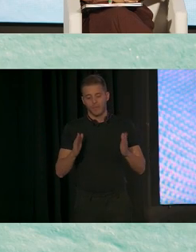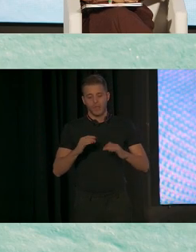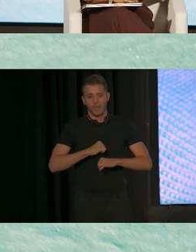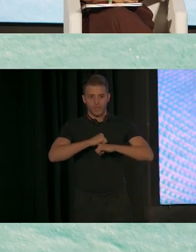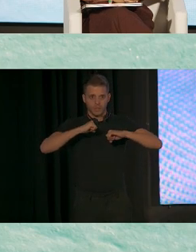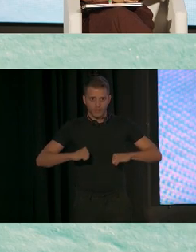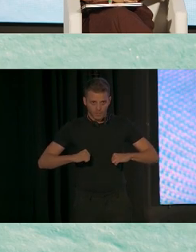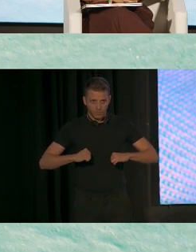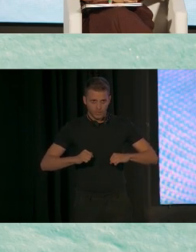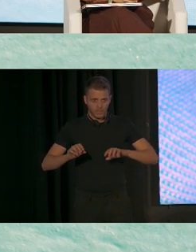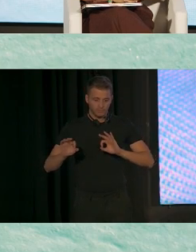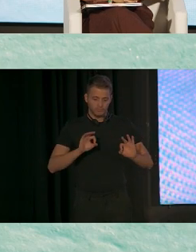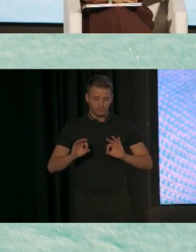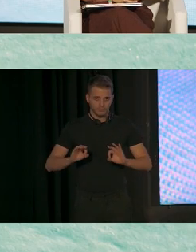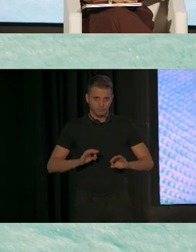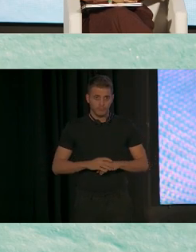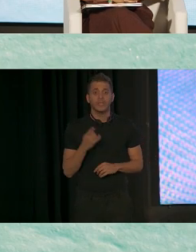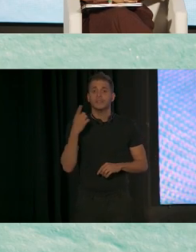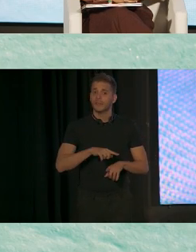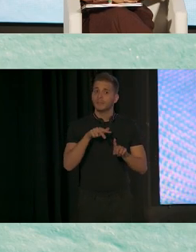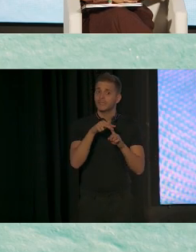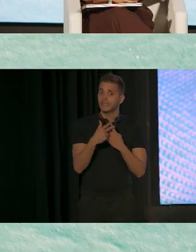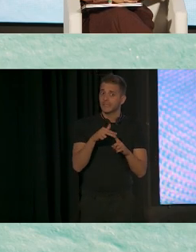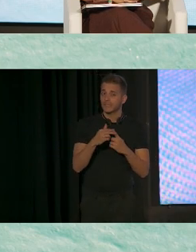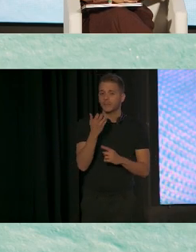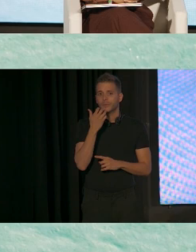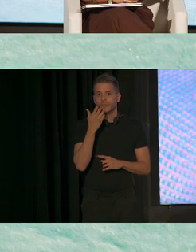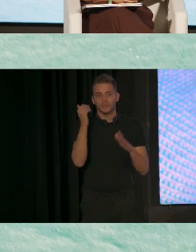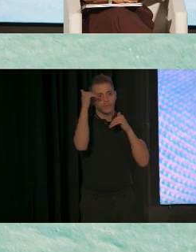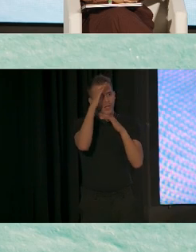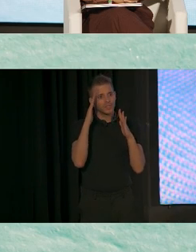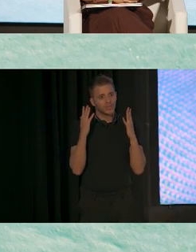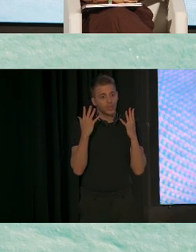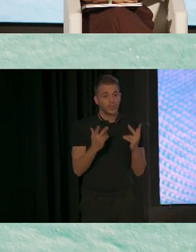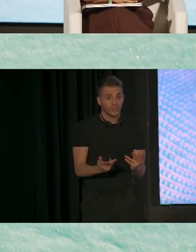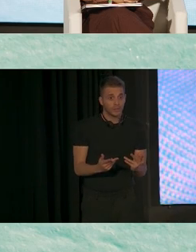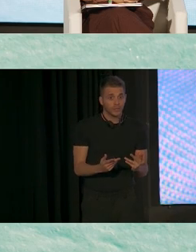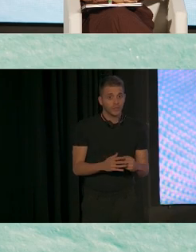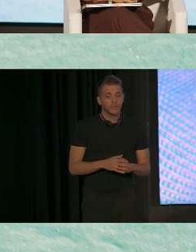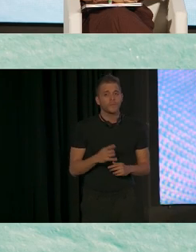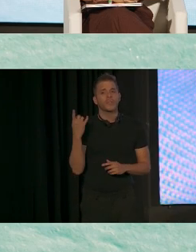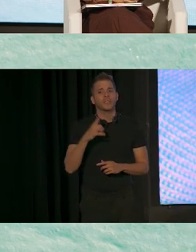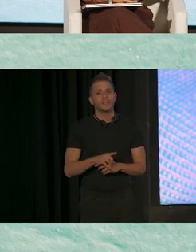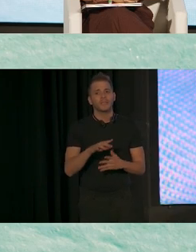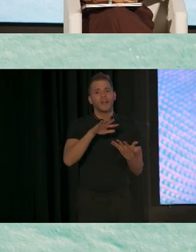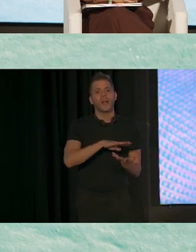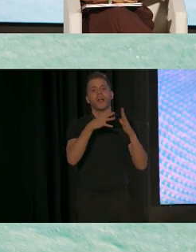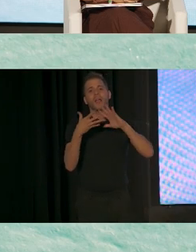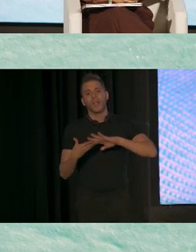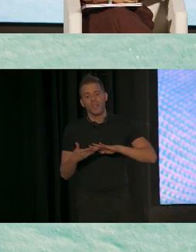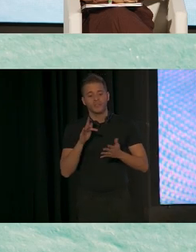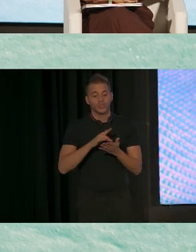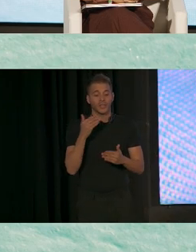También tenemos talleres sobre temas como intervención temprana, la transición de intervención temprana a